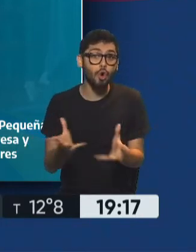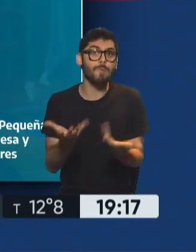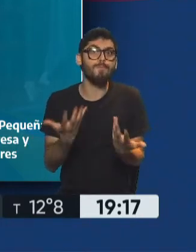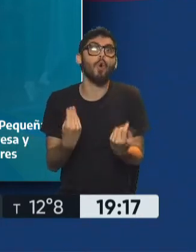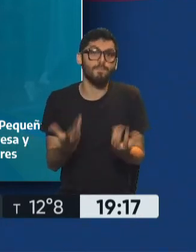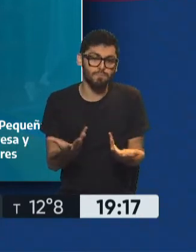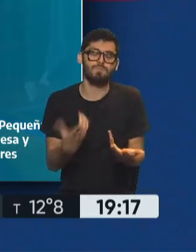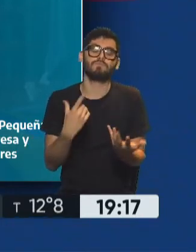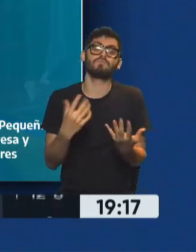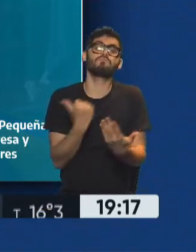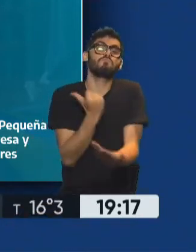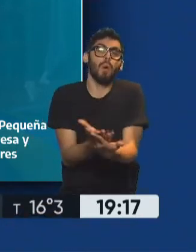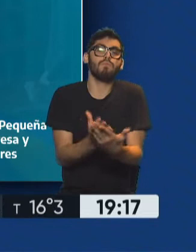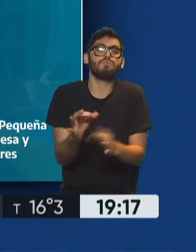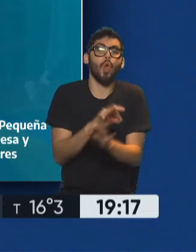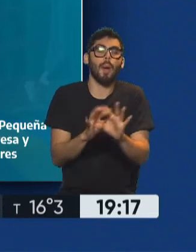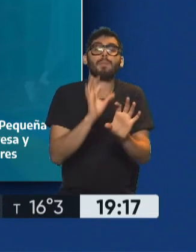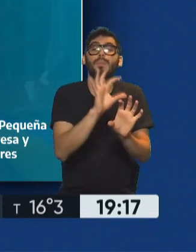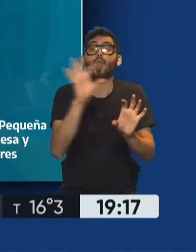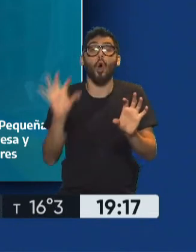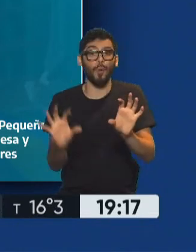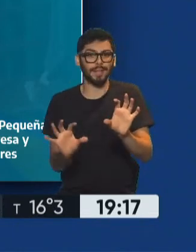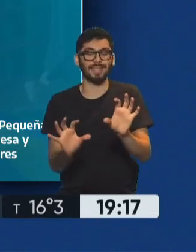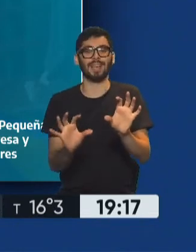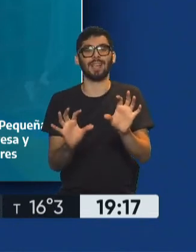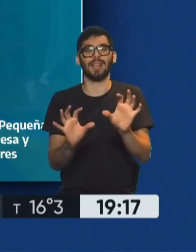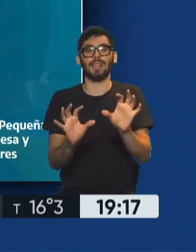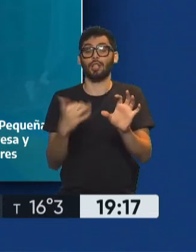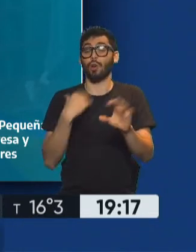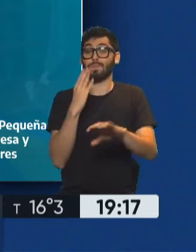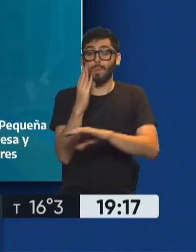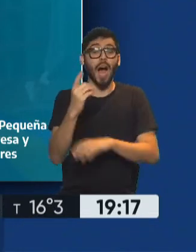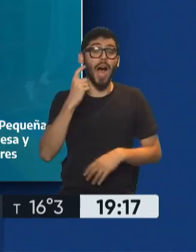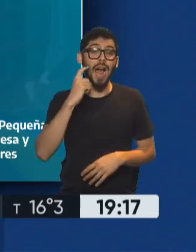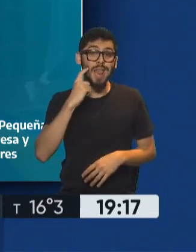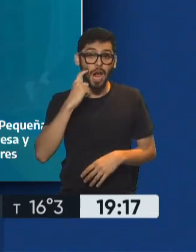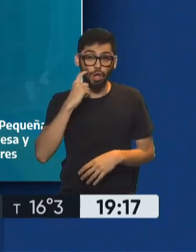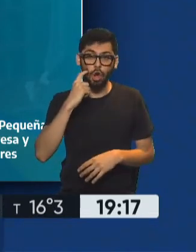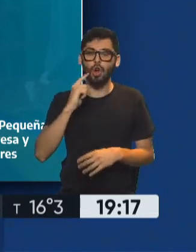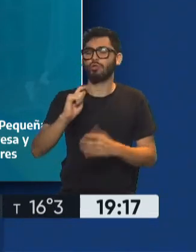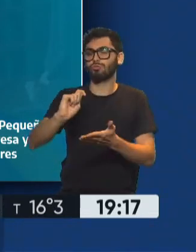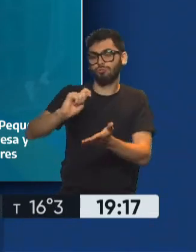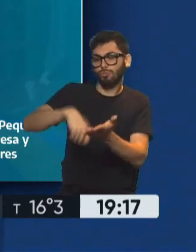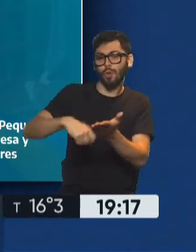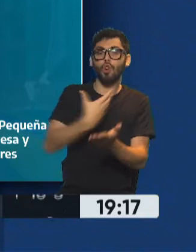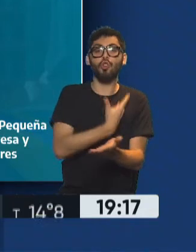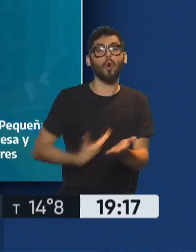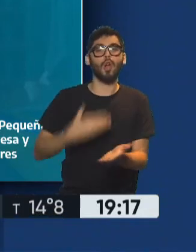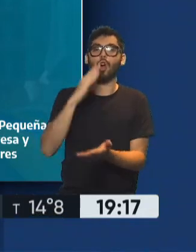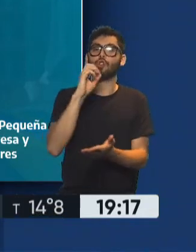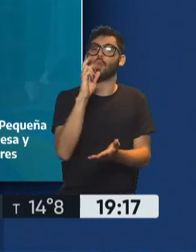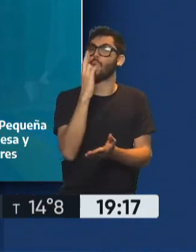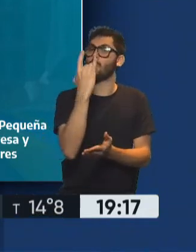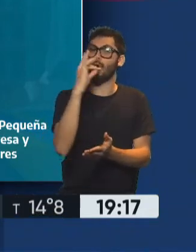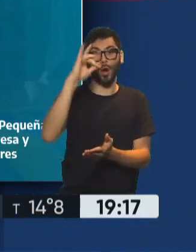poniendo en marcha es un programa por cada una de las provincias. Ayer estuve en Entre Ríos acompañando la firma entre el gobernador Rourbordet y